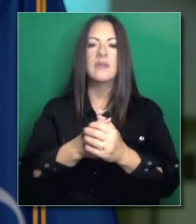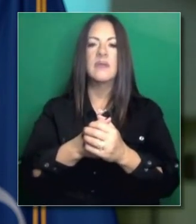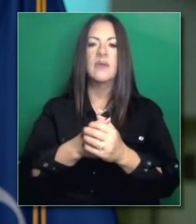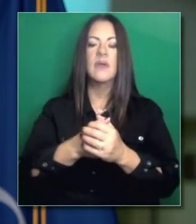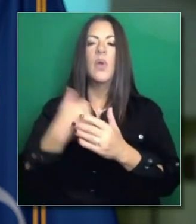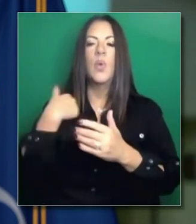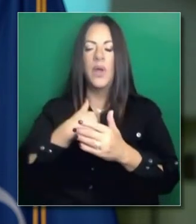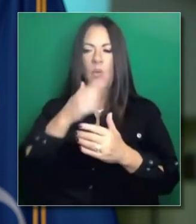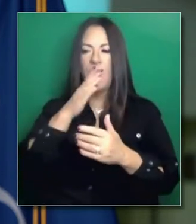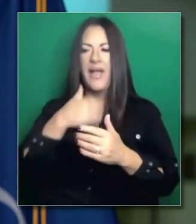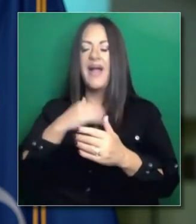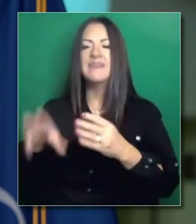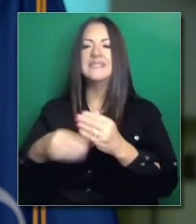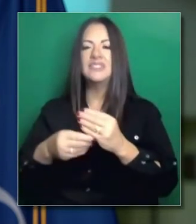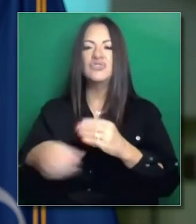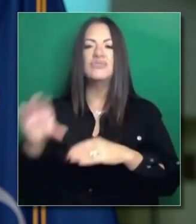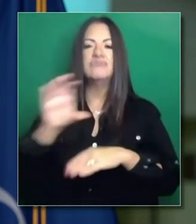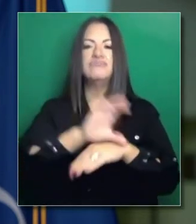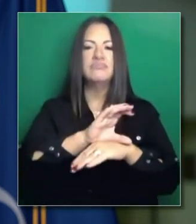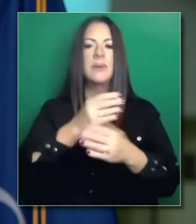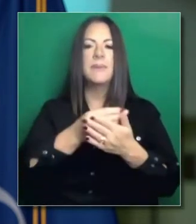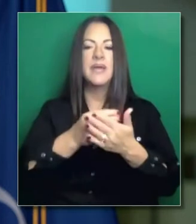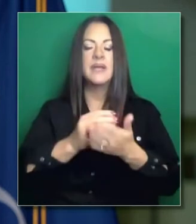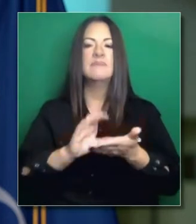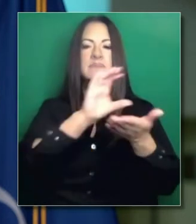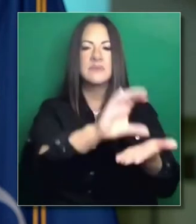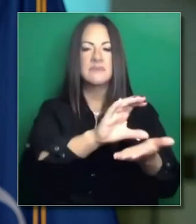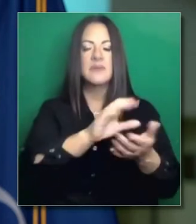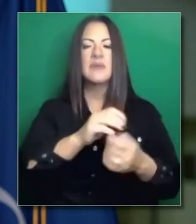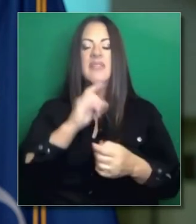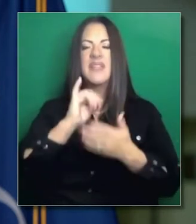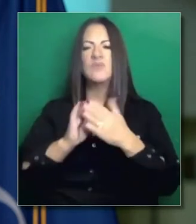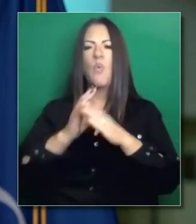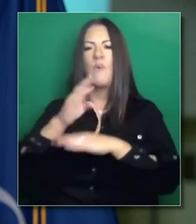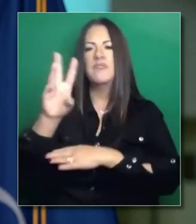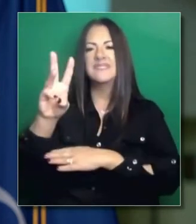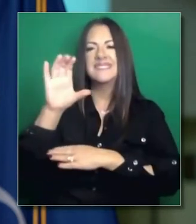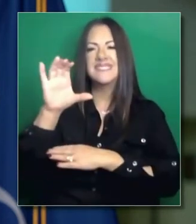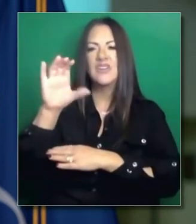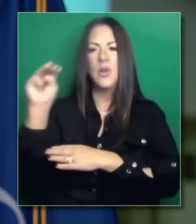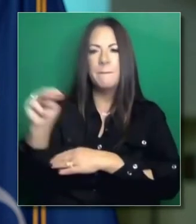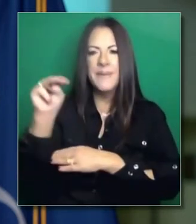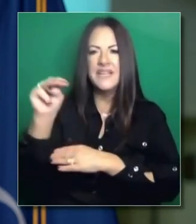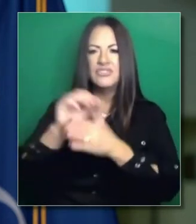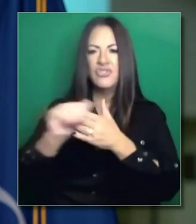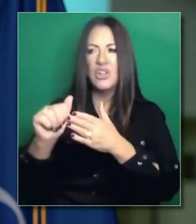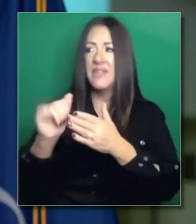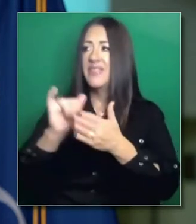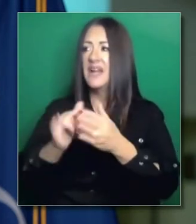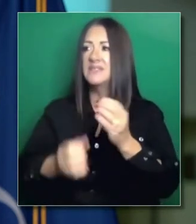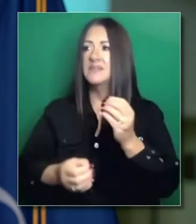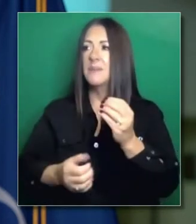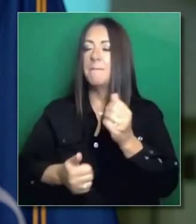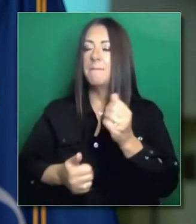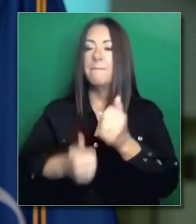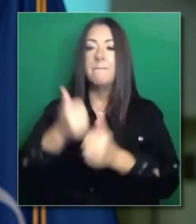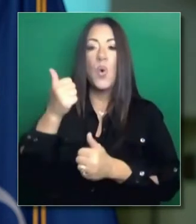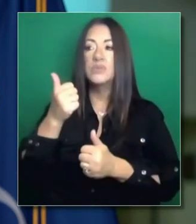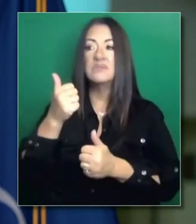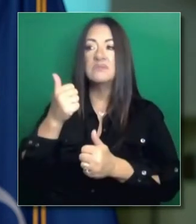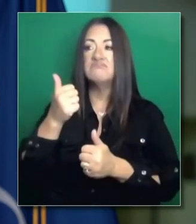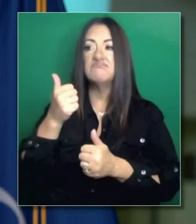Para dar apoyo adicional. Que fueron más de 600 millones de dólares. Estamos hablando de una cantidad sin precedente.